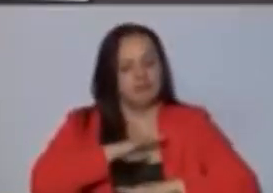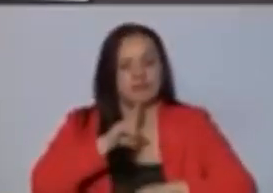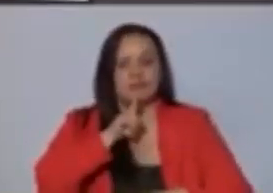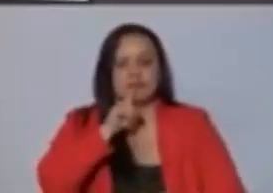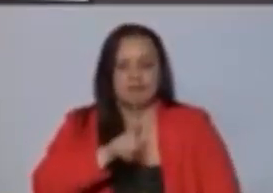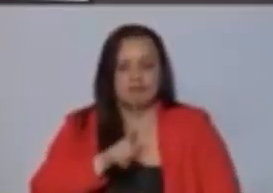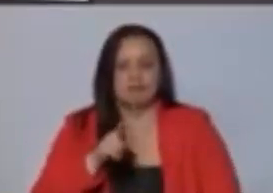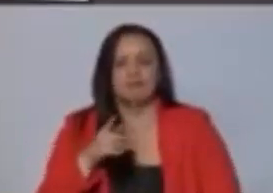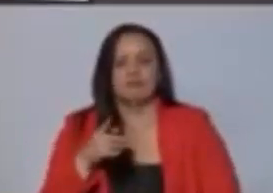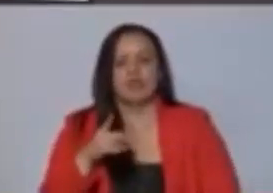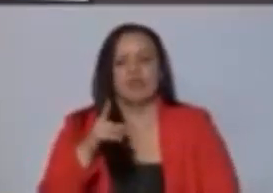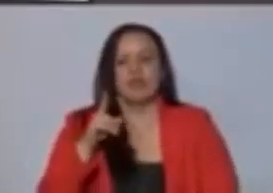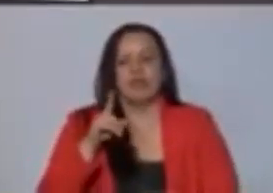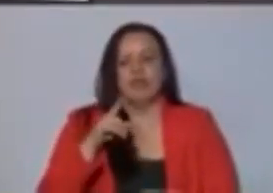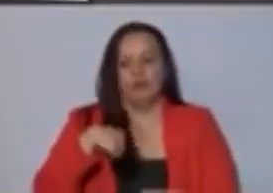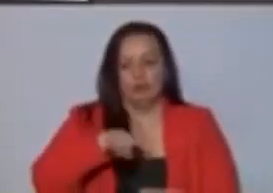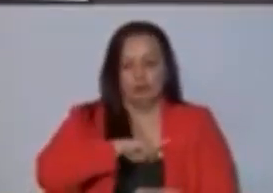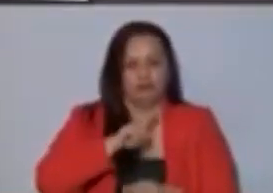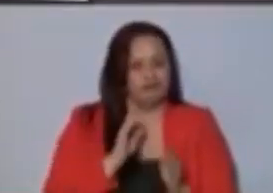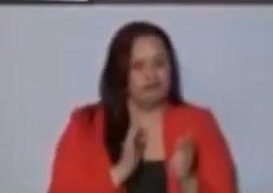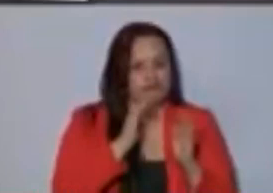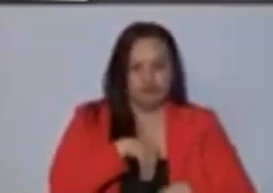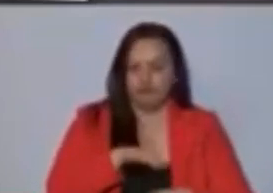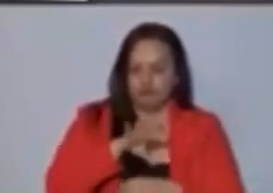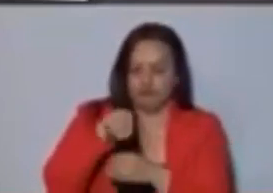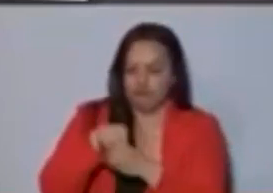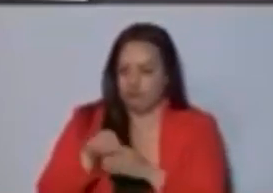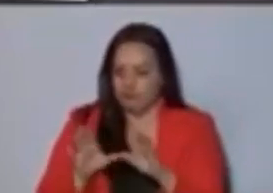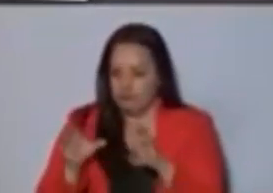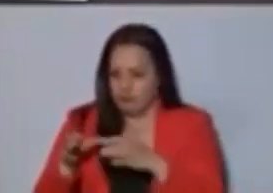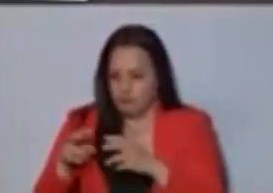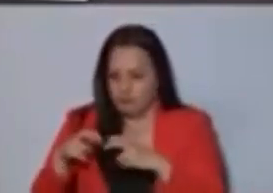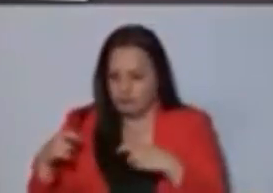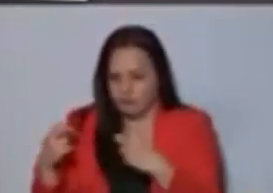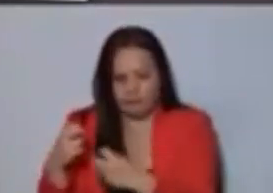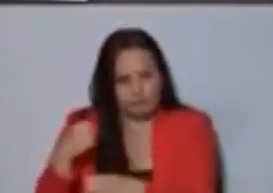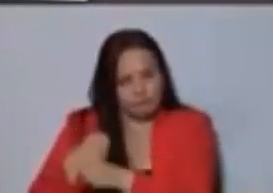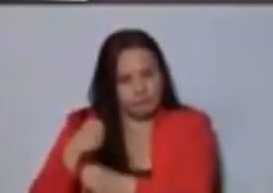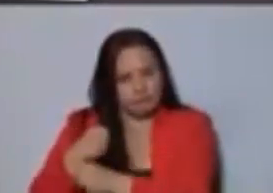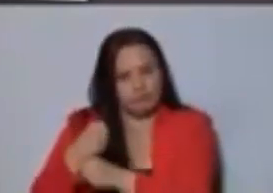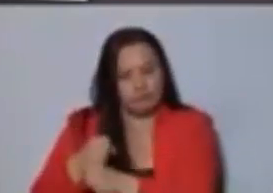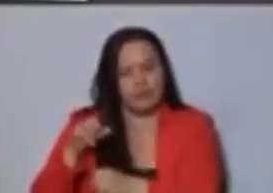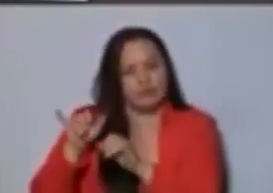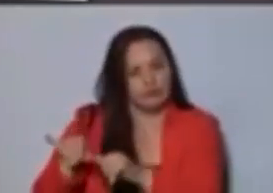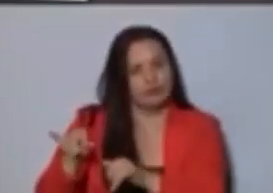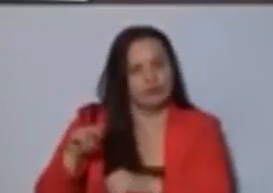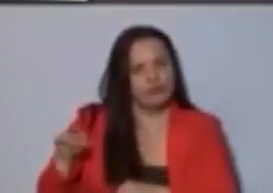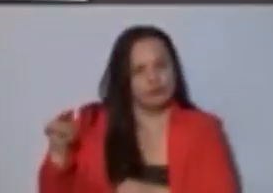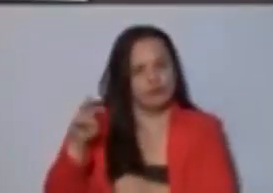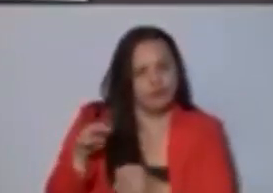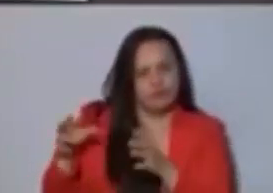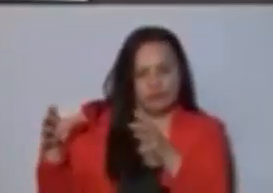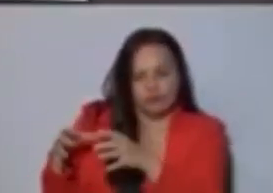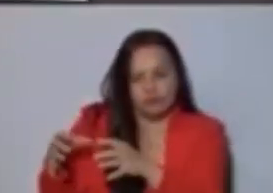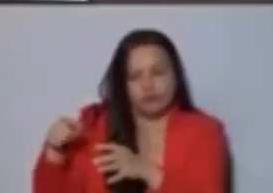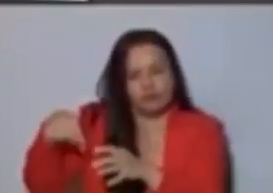bien no estuvimos en esa mesa de trabajo que estuvieron los compañeros, que